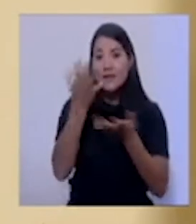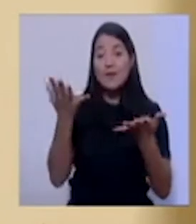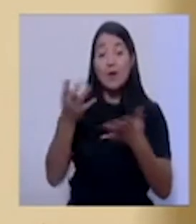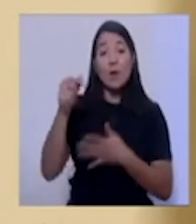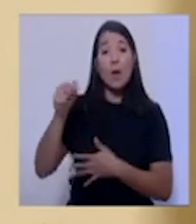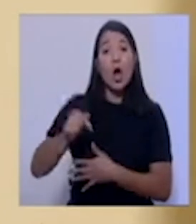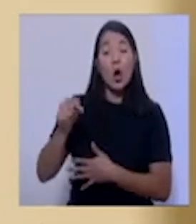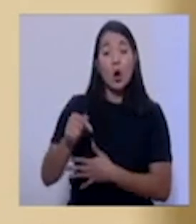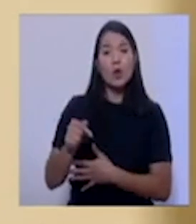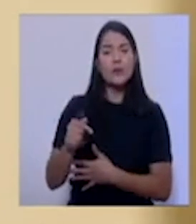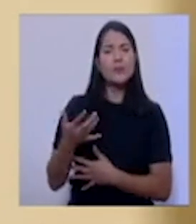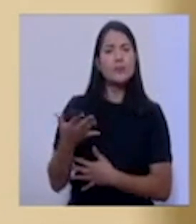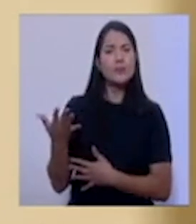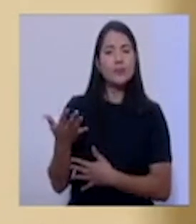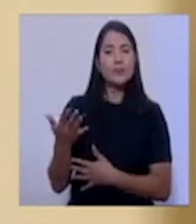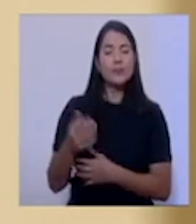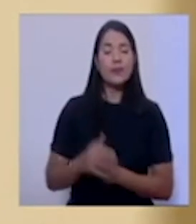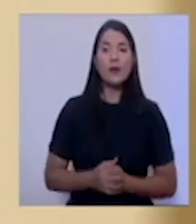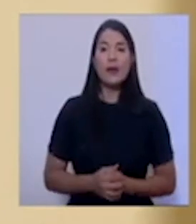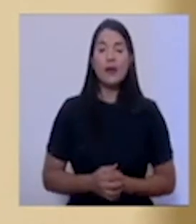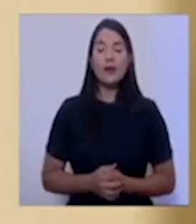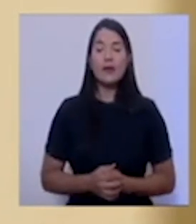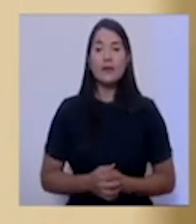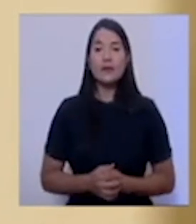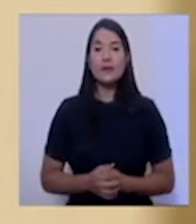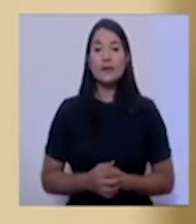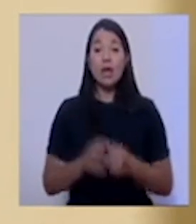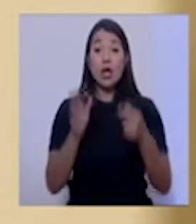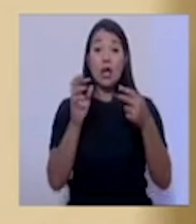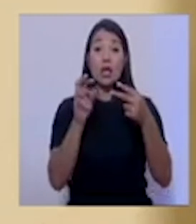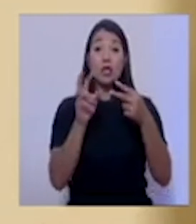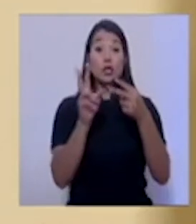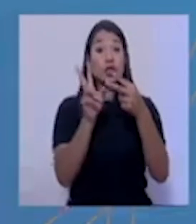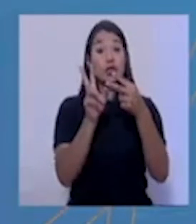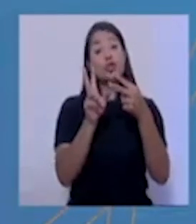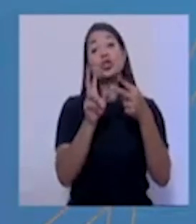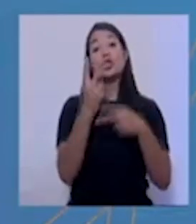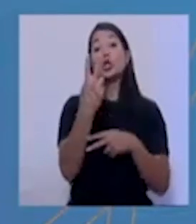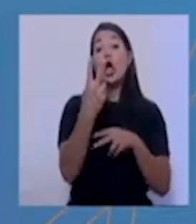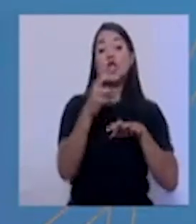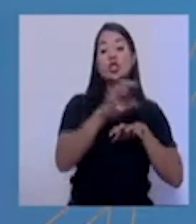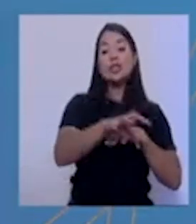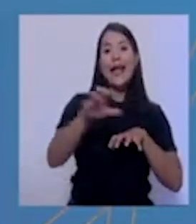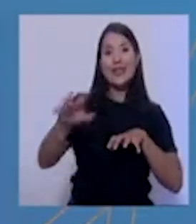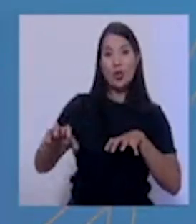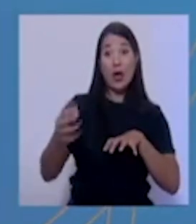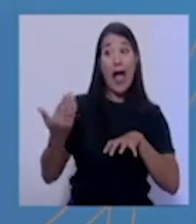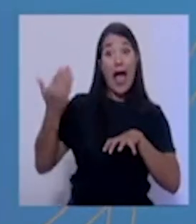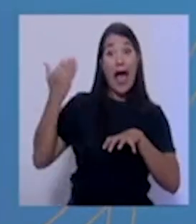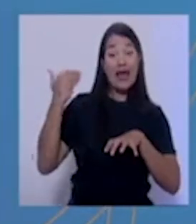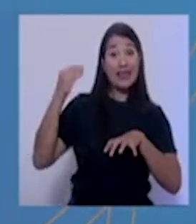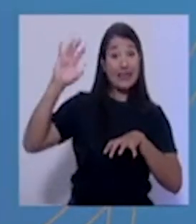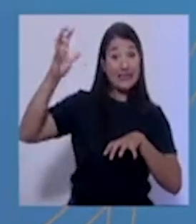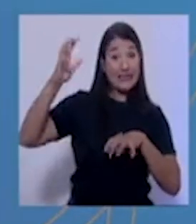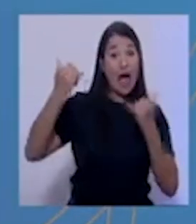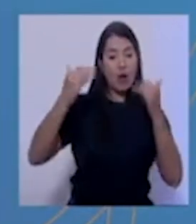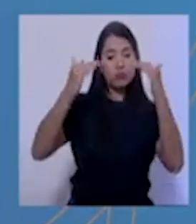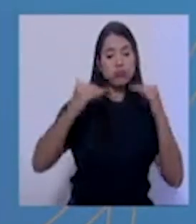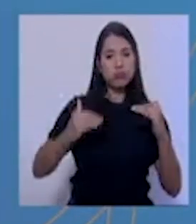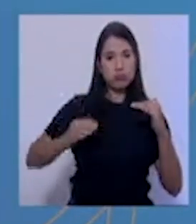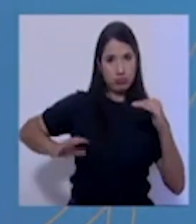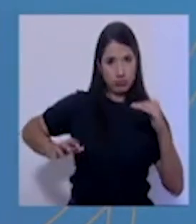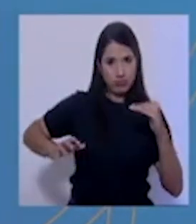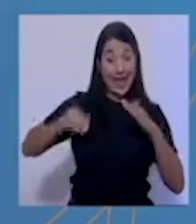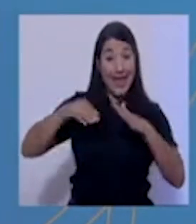que se presentan dos bajas en alerta en dos cantones en la provincia de San José,